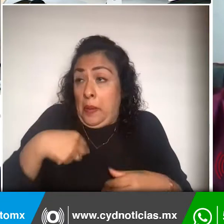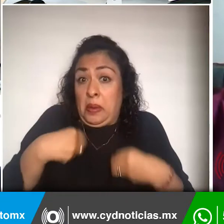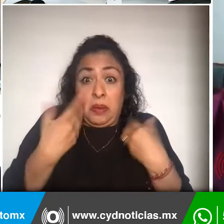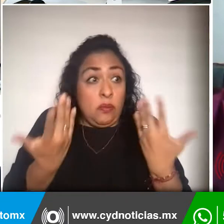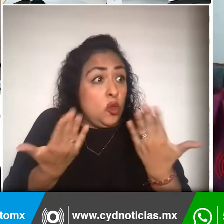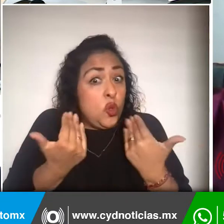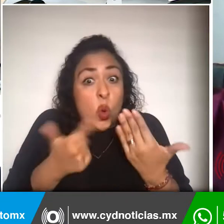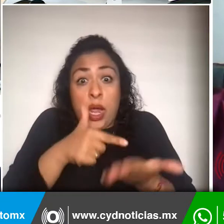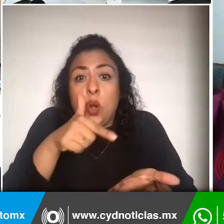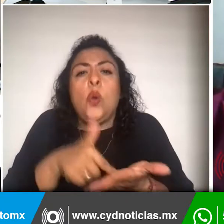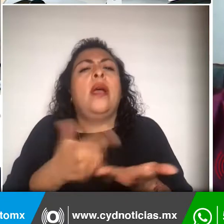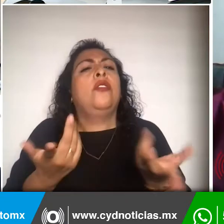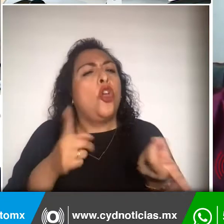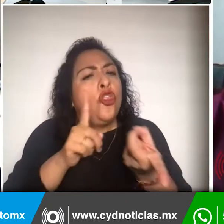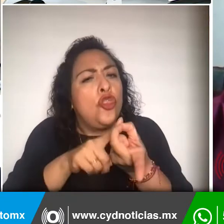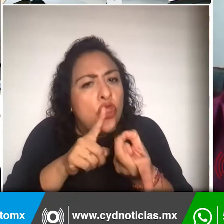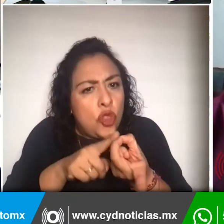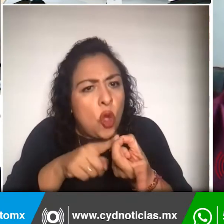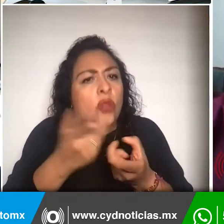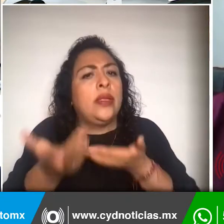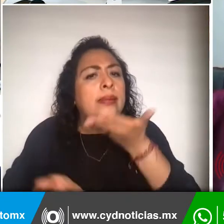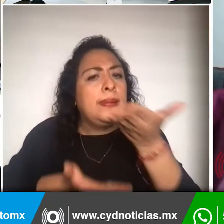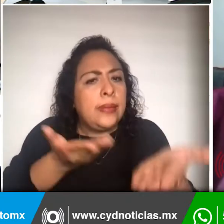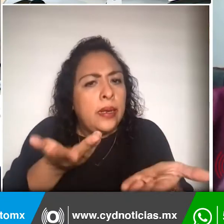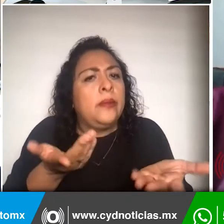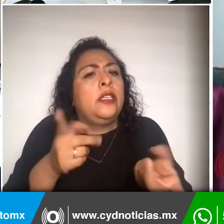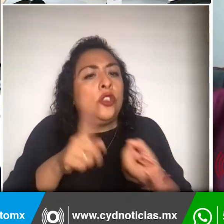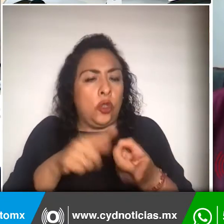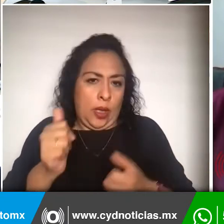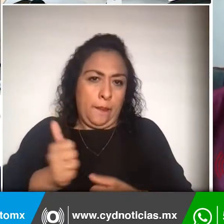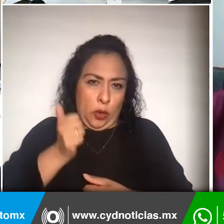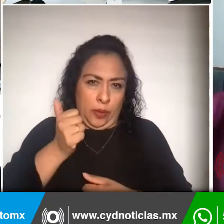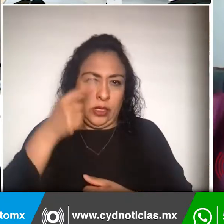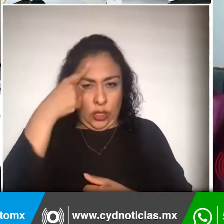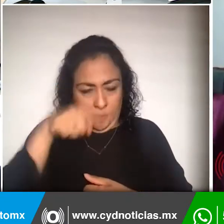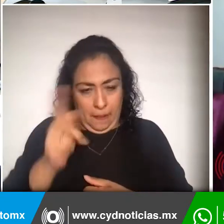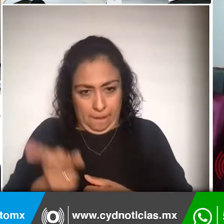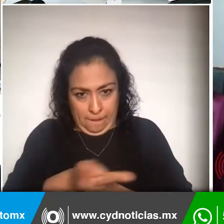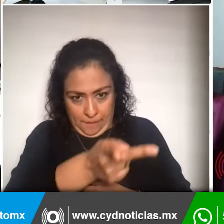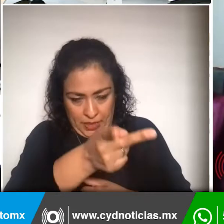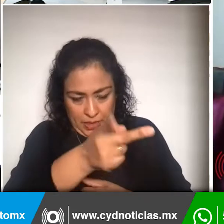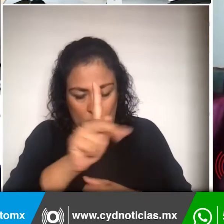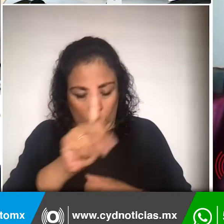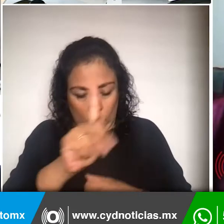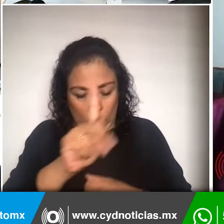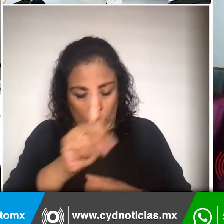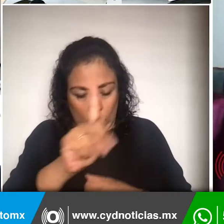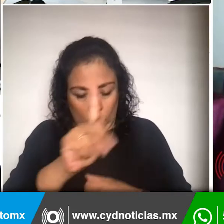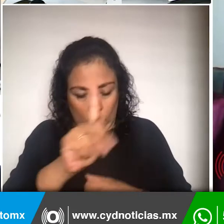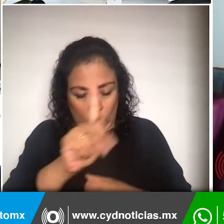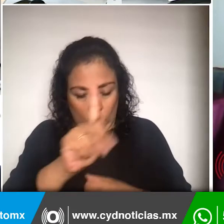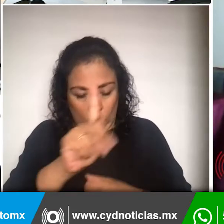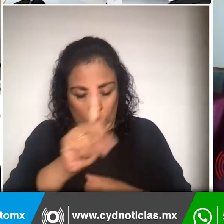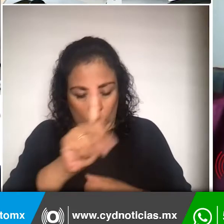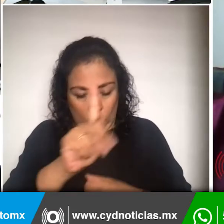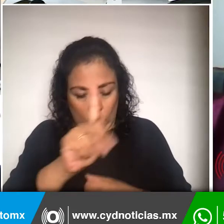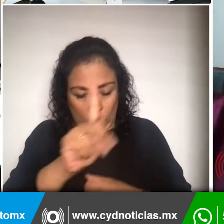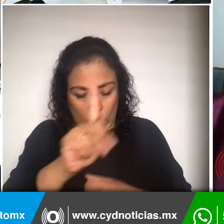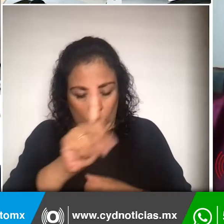¿A dónde van dirigidos sus servicios? Y aprovecho para plantear además una pregunta más. ¿El término correcto no es